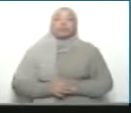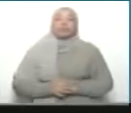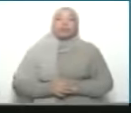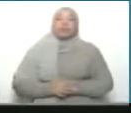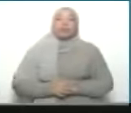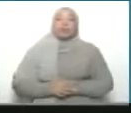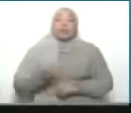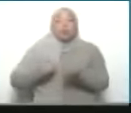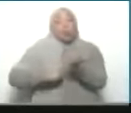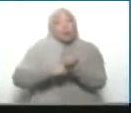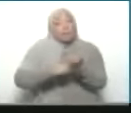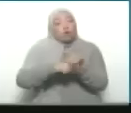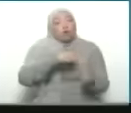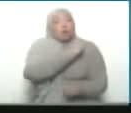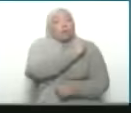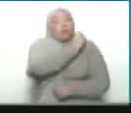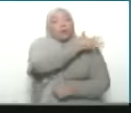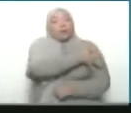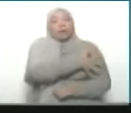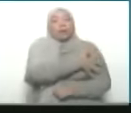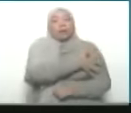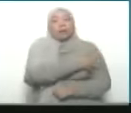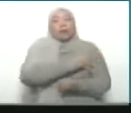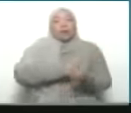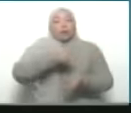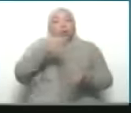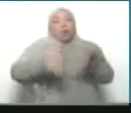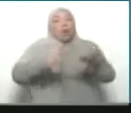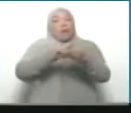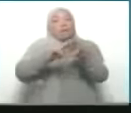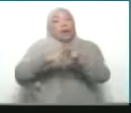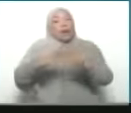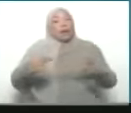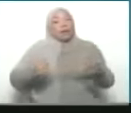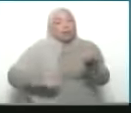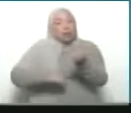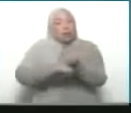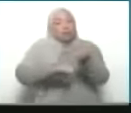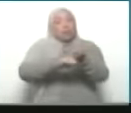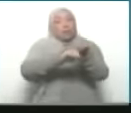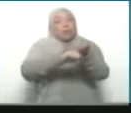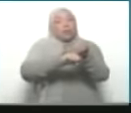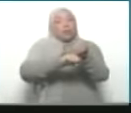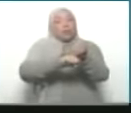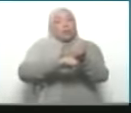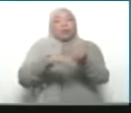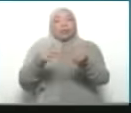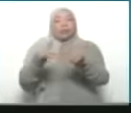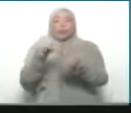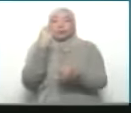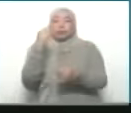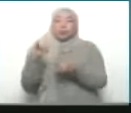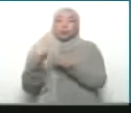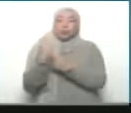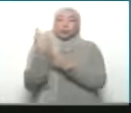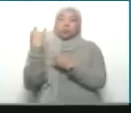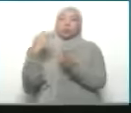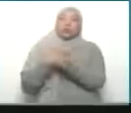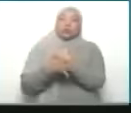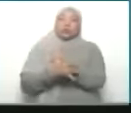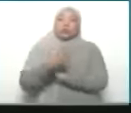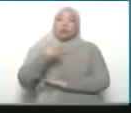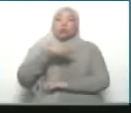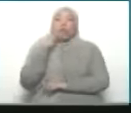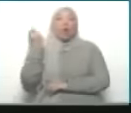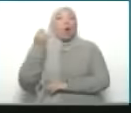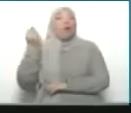Abogo por el pueblo de Palestina, abogo por la paz, hay mucha manipulación, muchachos, sobre todo se